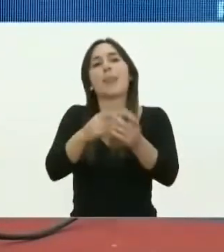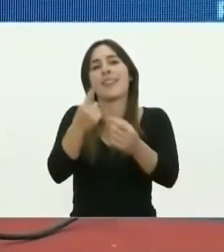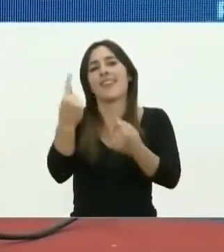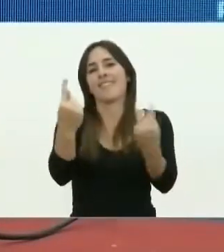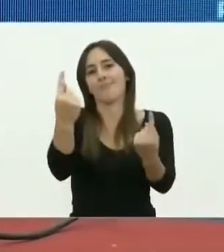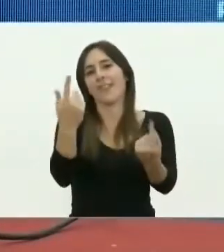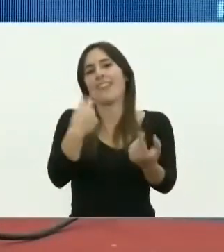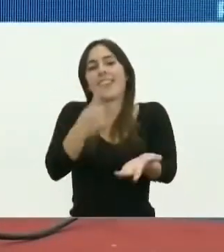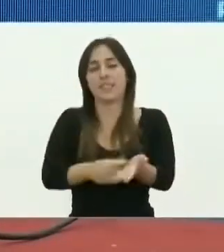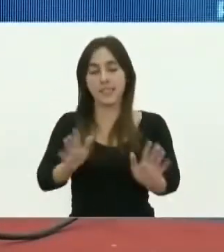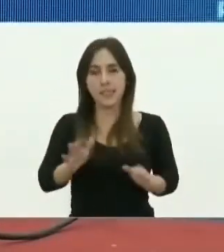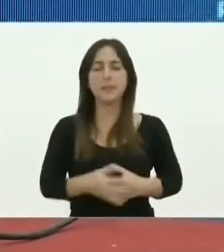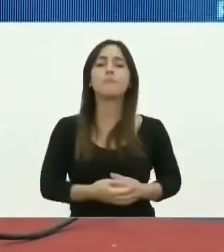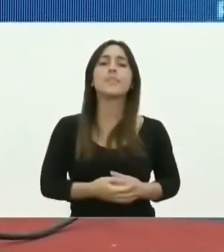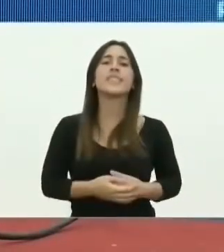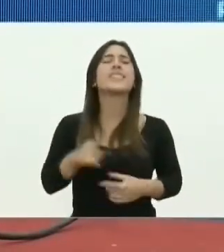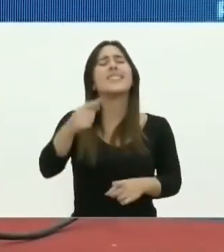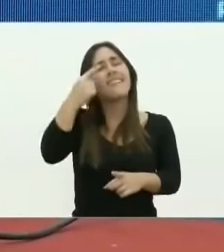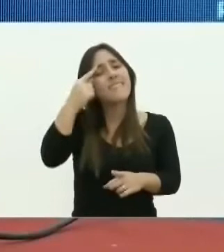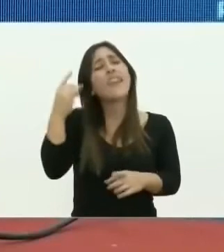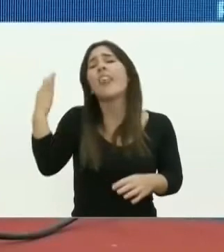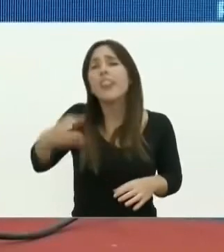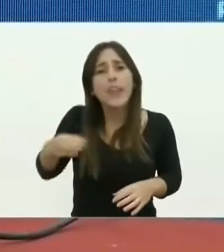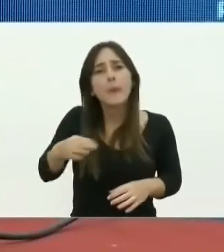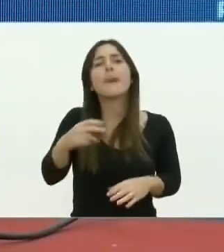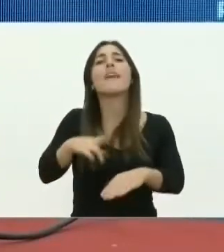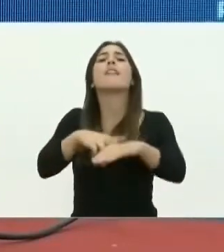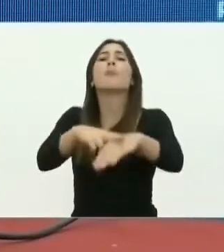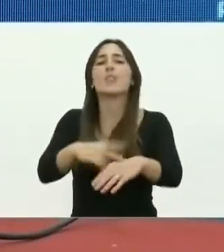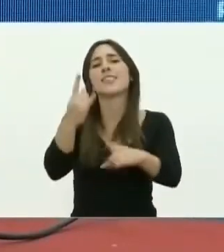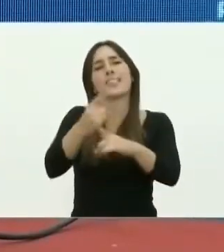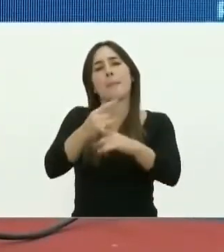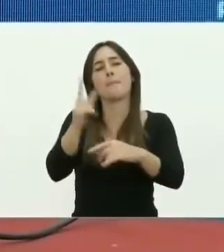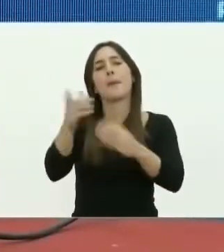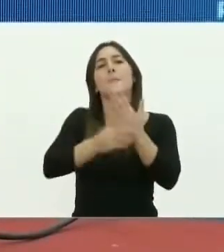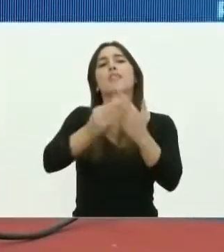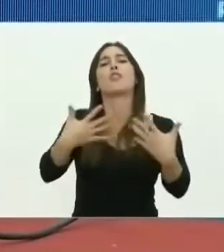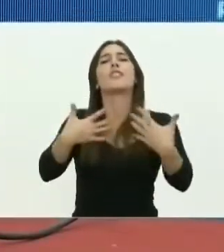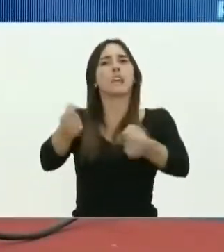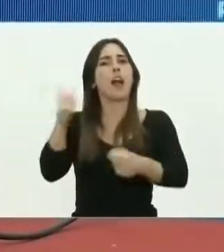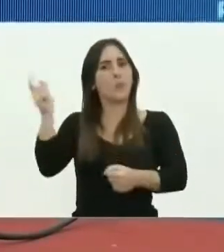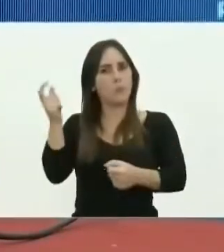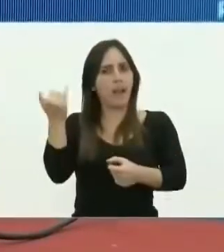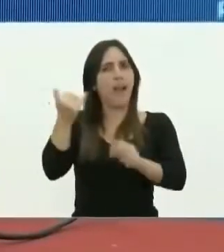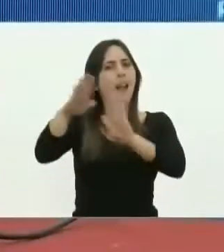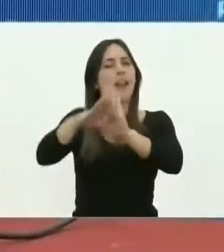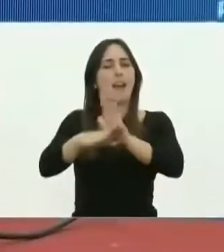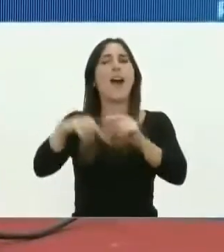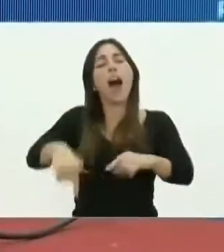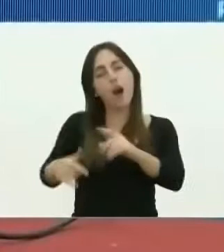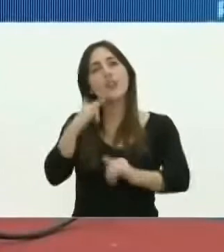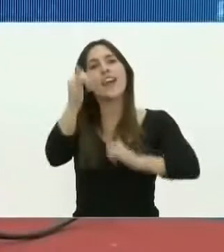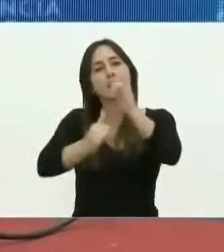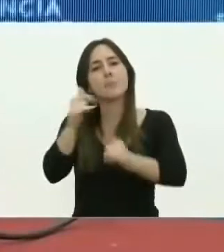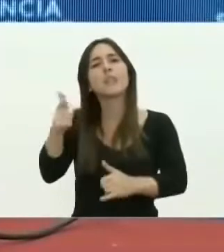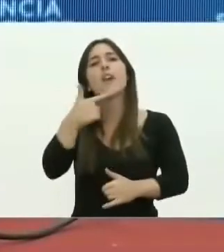Queda claro que esto siempre debe ser dentro del marco de las recomendaciones que da el Ministerio de Salud y que particularmente les va a detallar Sonia.